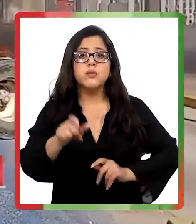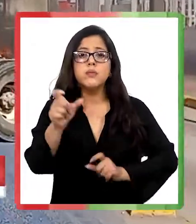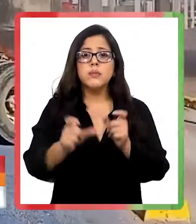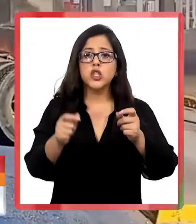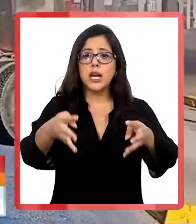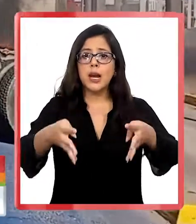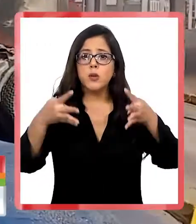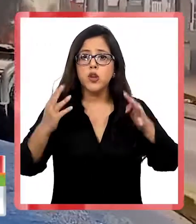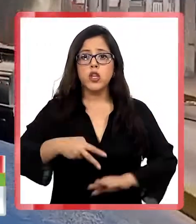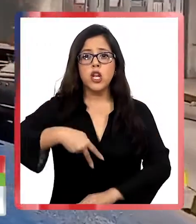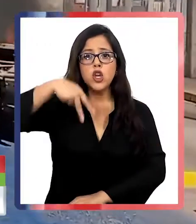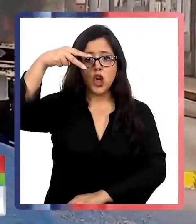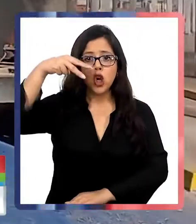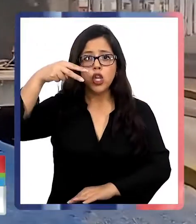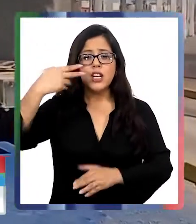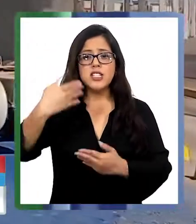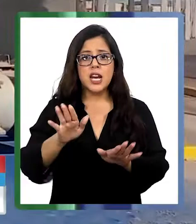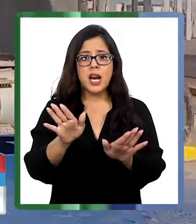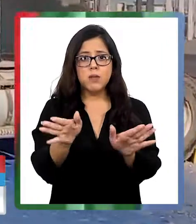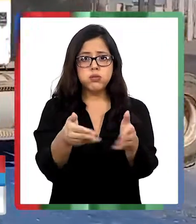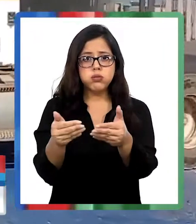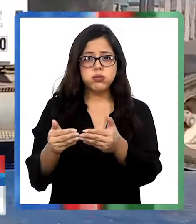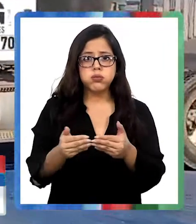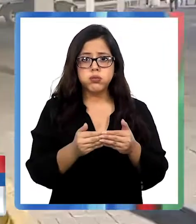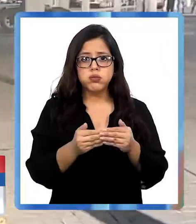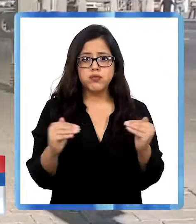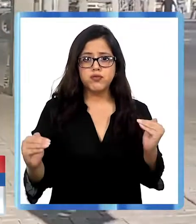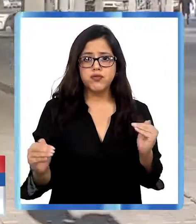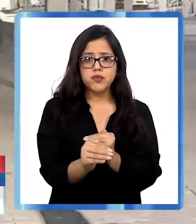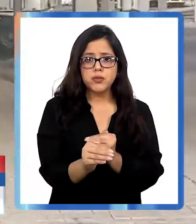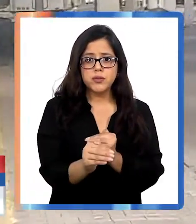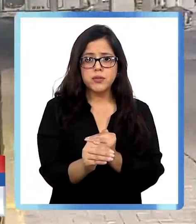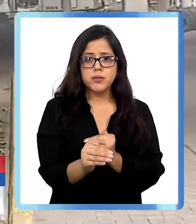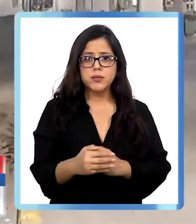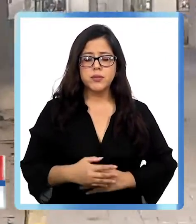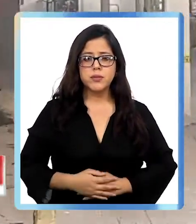Los camioneros del norte salieron a bloquear las carreteras.